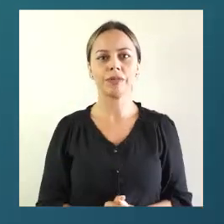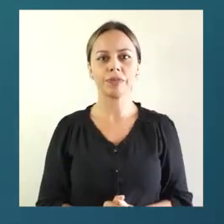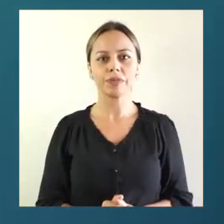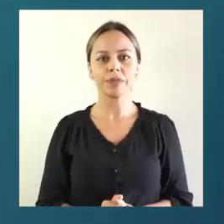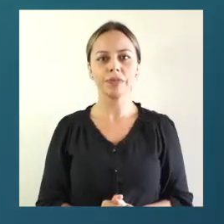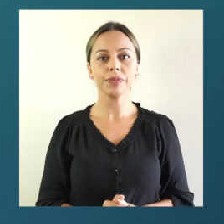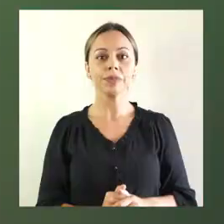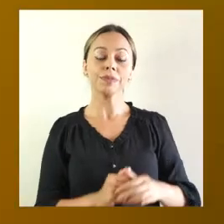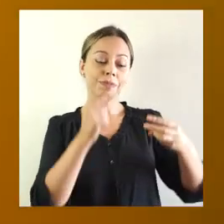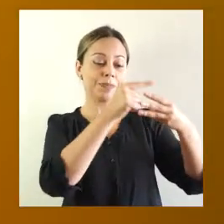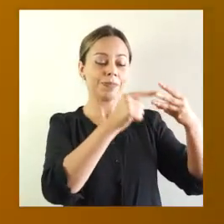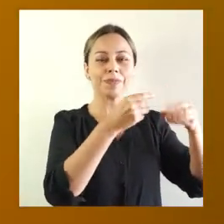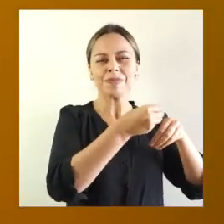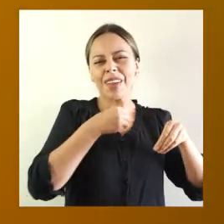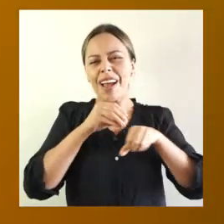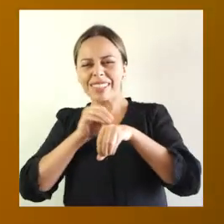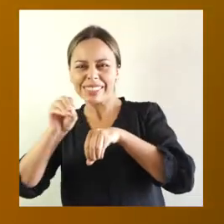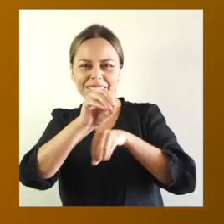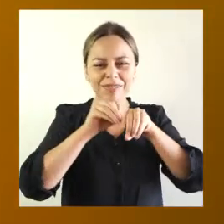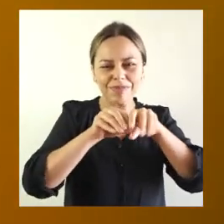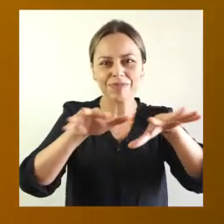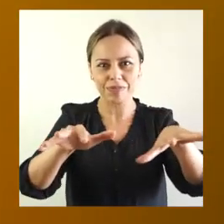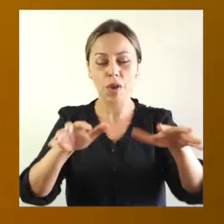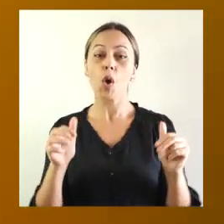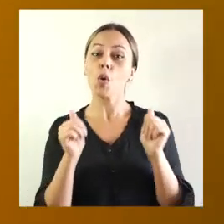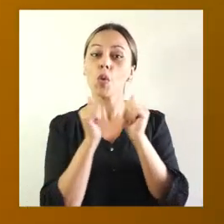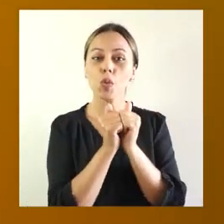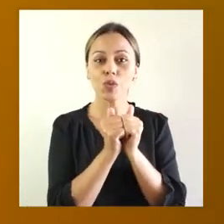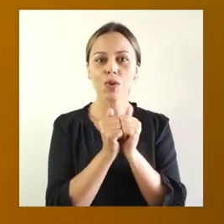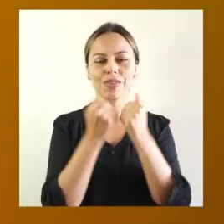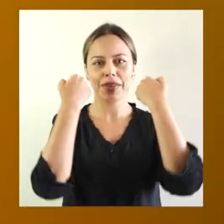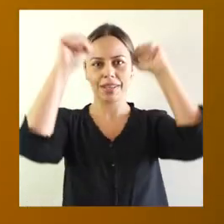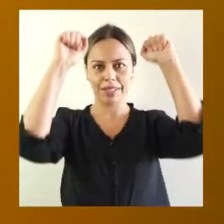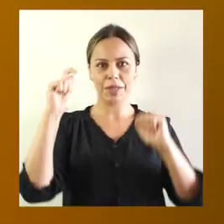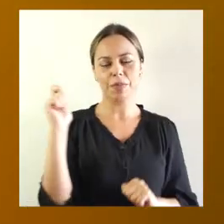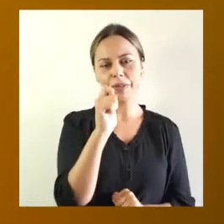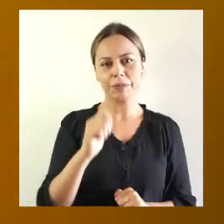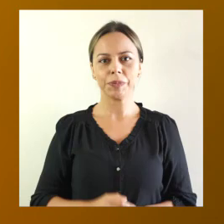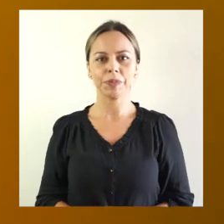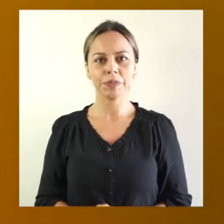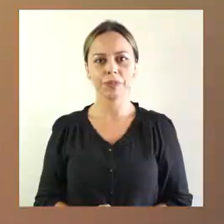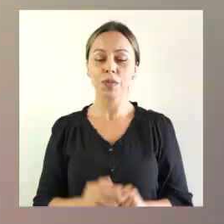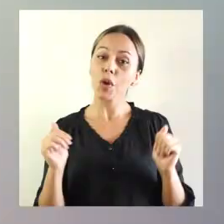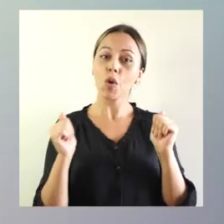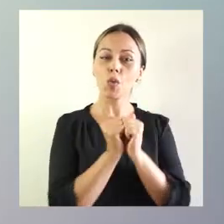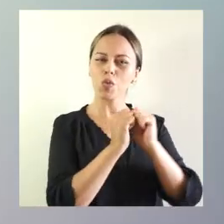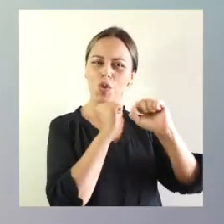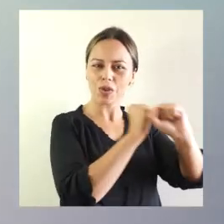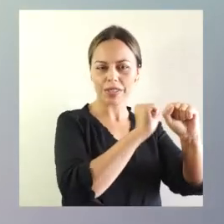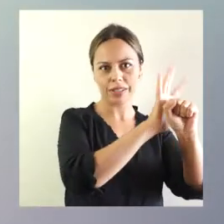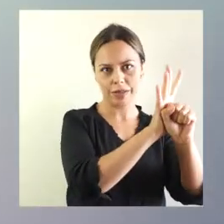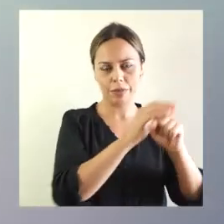públicos. Ayúdanos a difundir este mensaje. Juntos, gana Tarapacá. Juntos